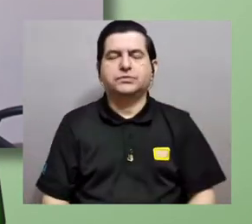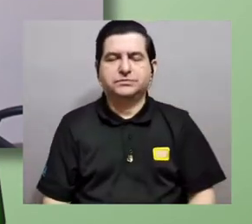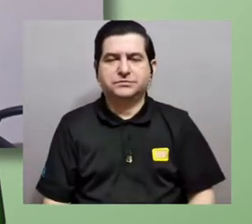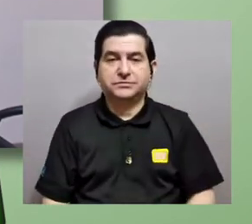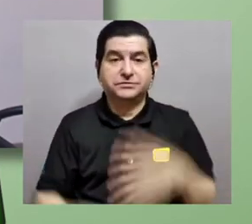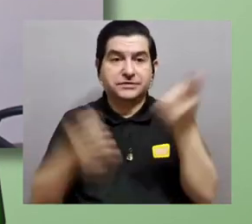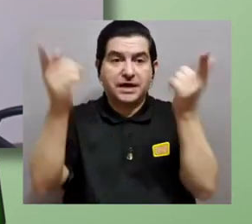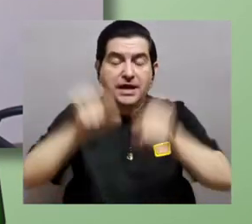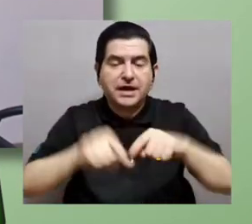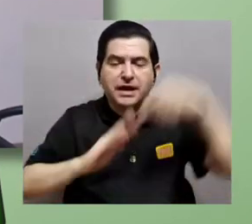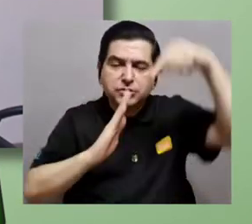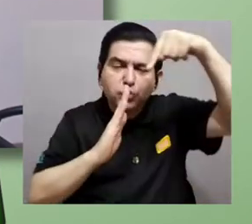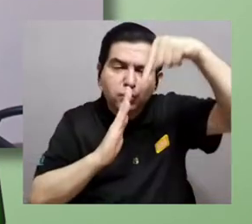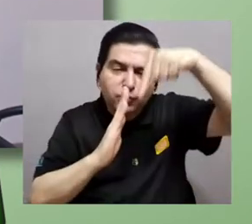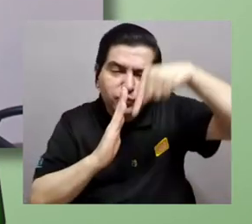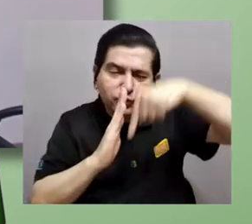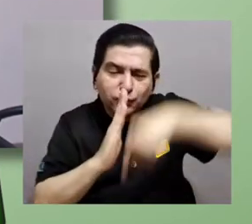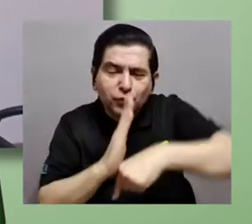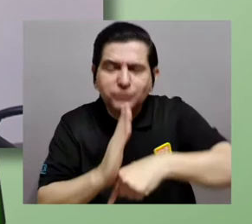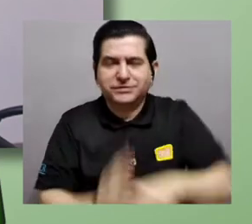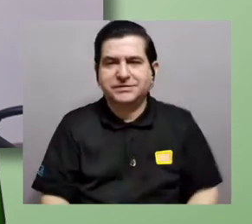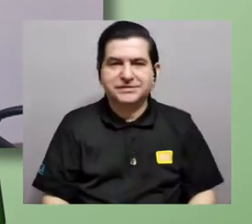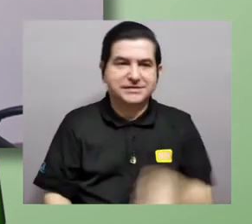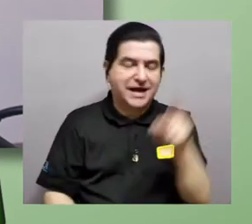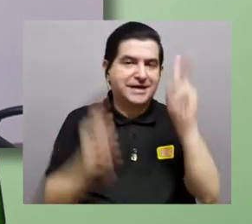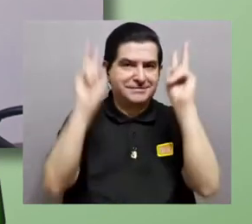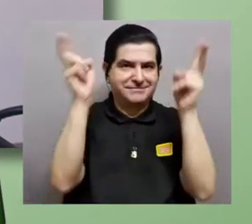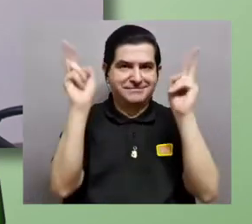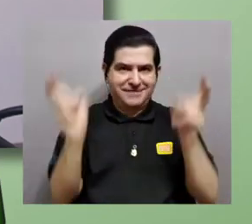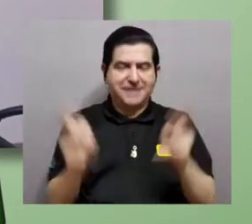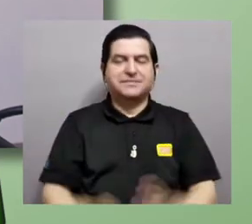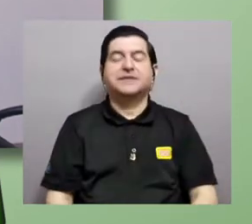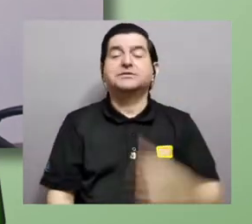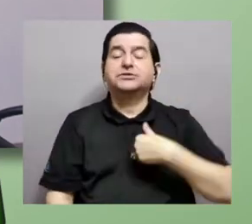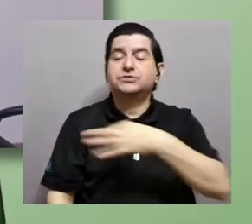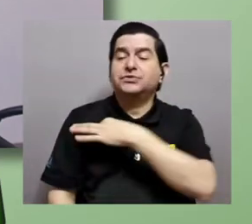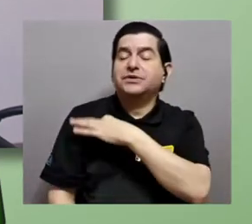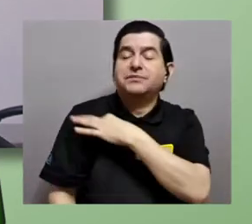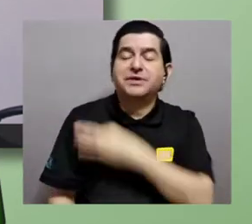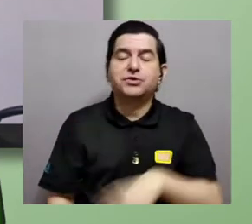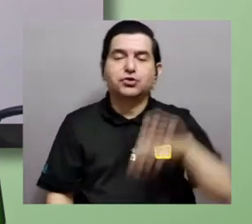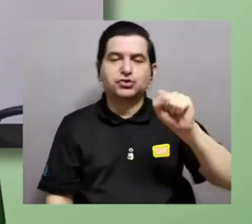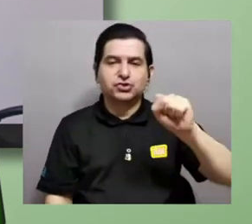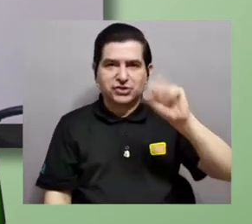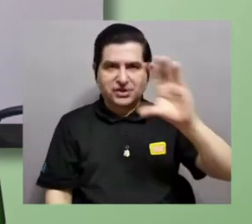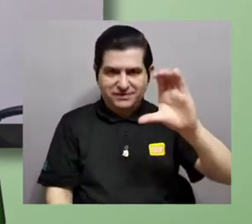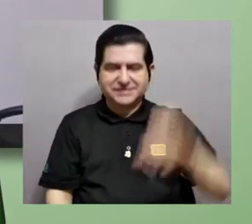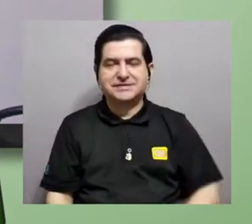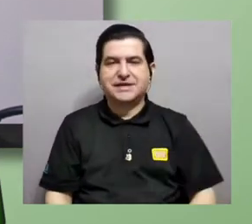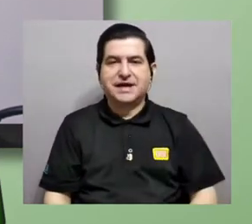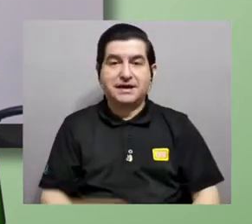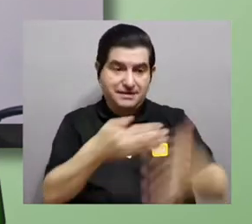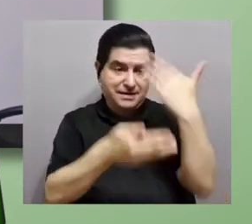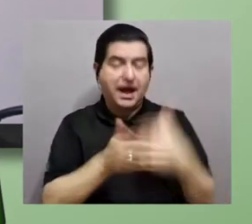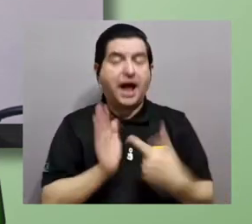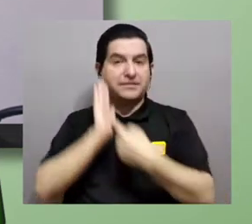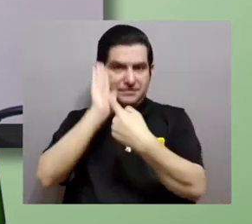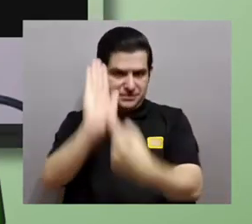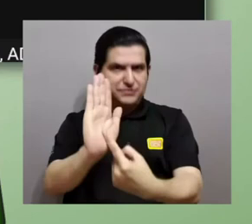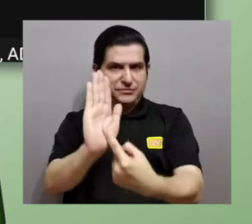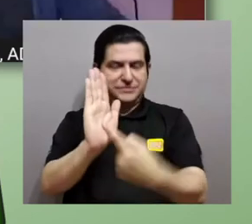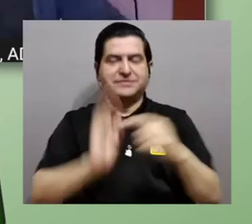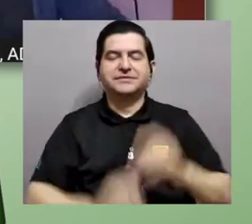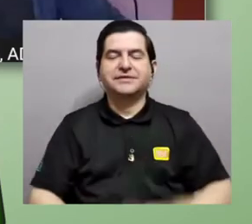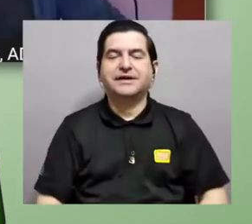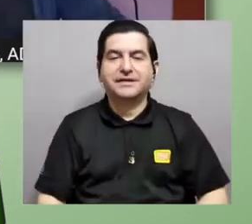entre nosotros y nosotras para ahondar un poco más en estos temas. Invito a Sebastián Corrales, que lo